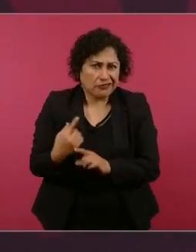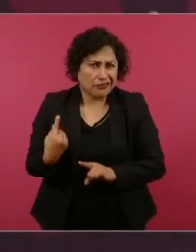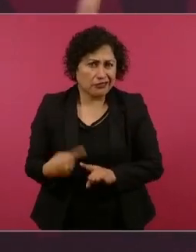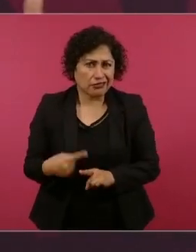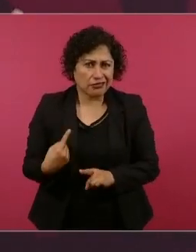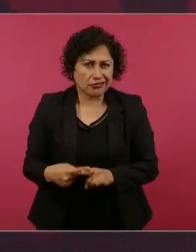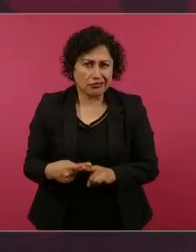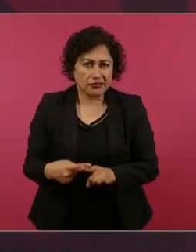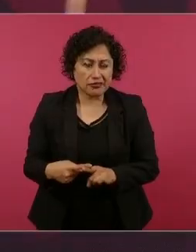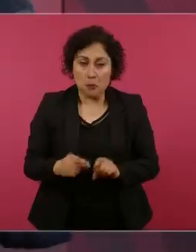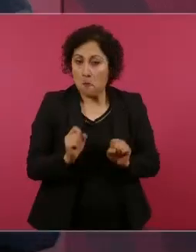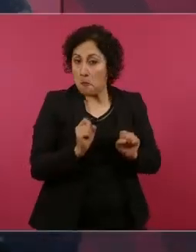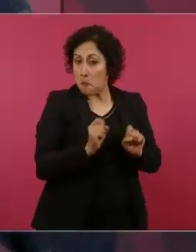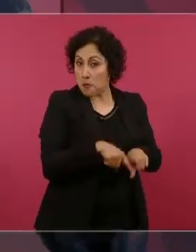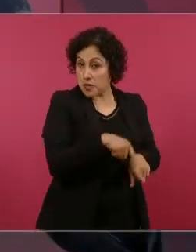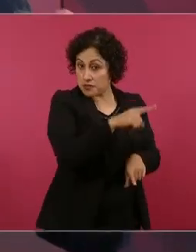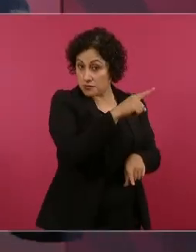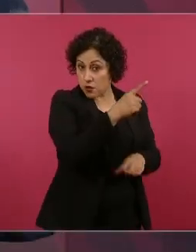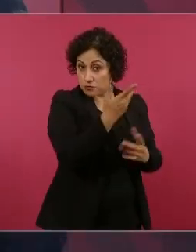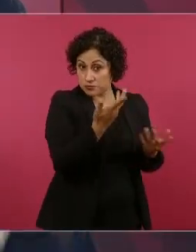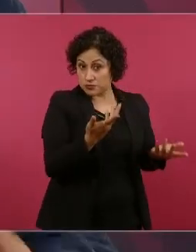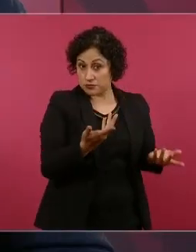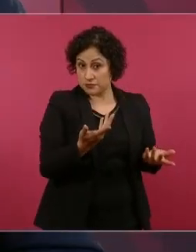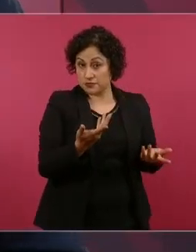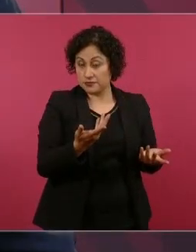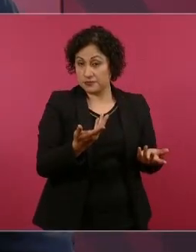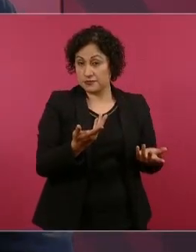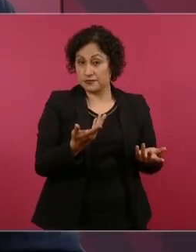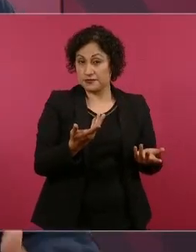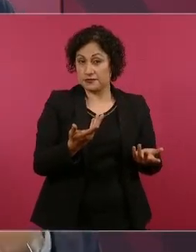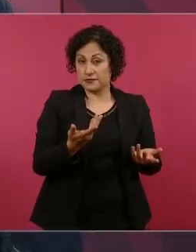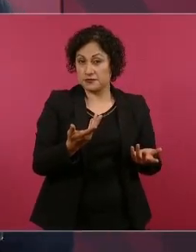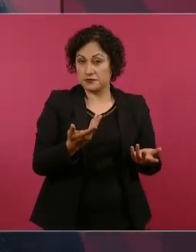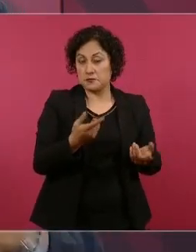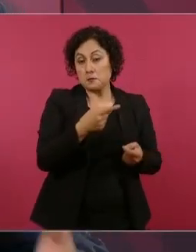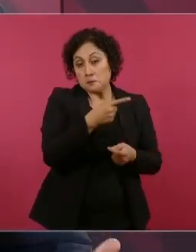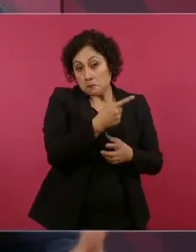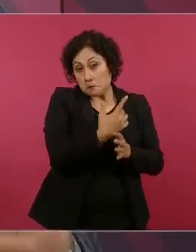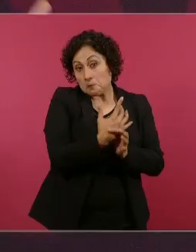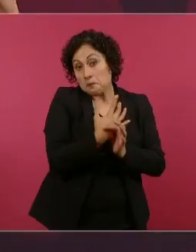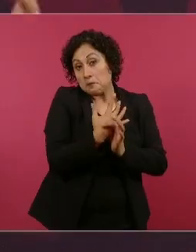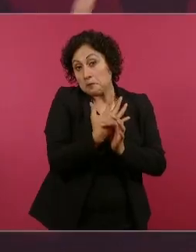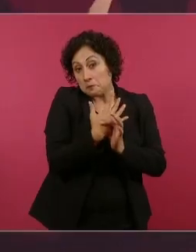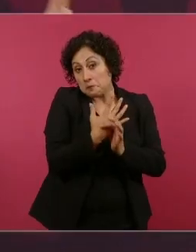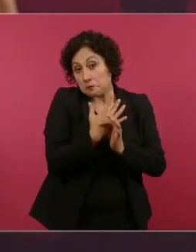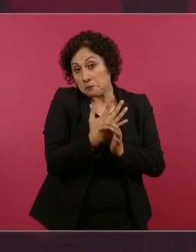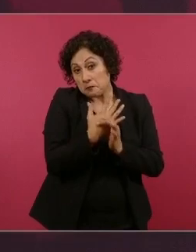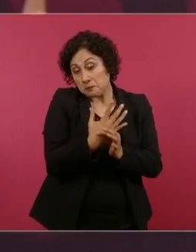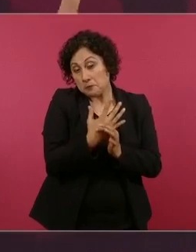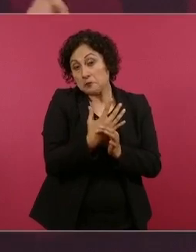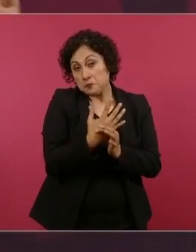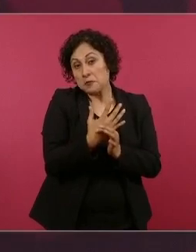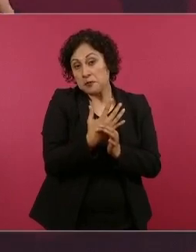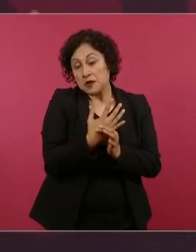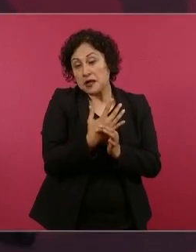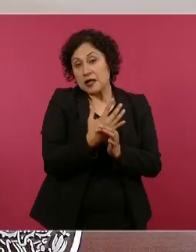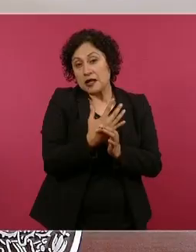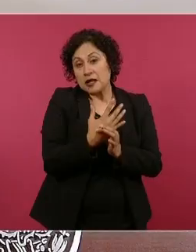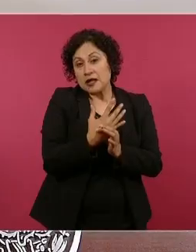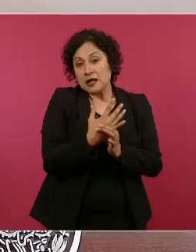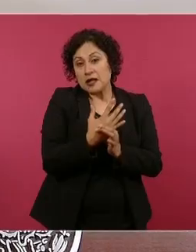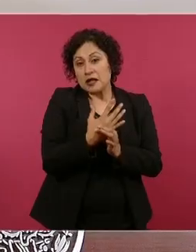dicen que las fuentes son de periódicos o